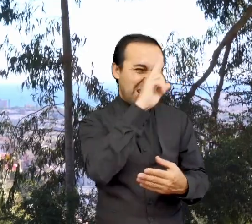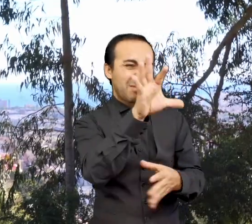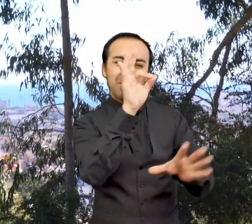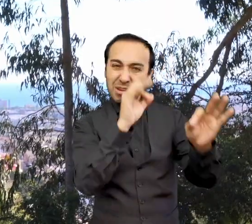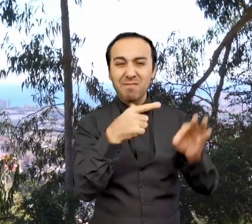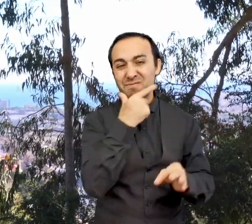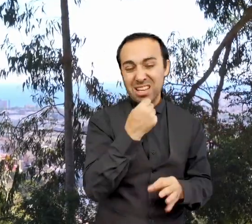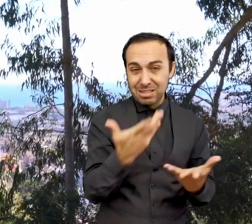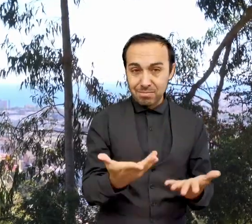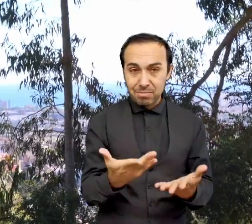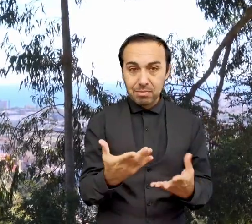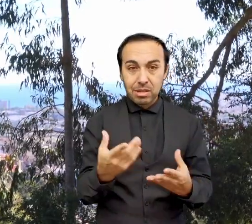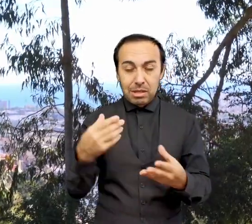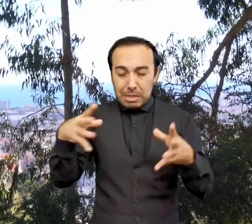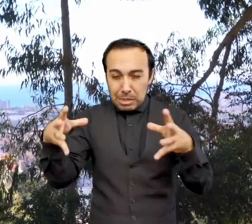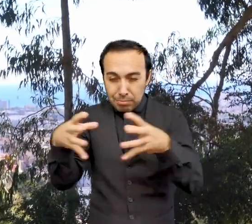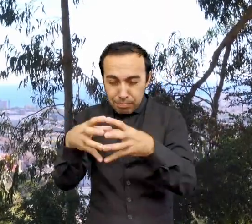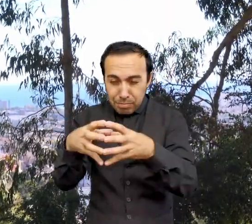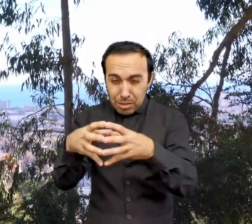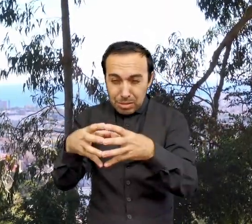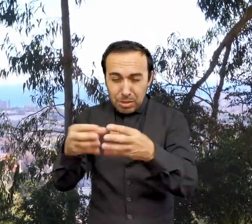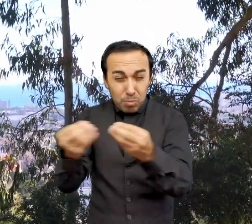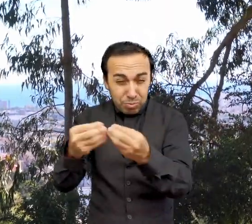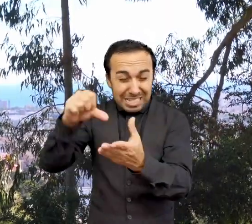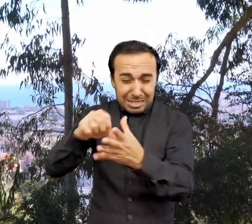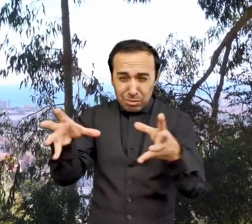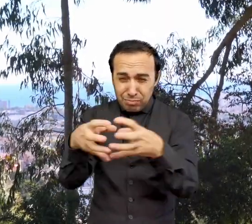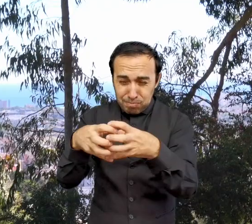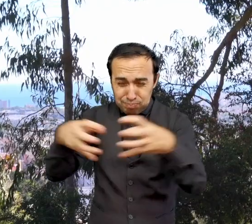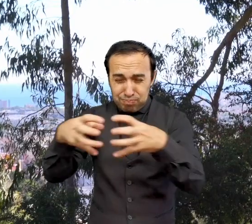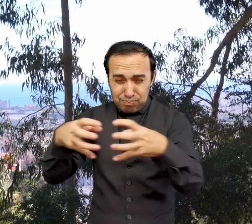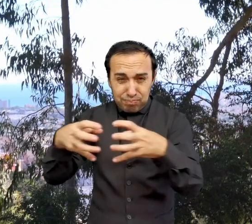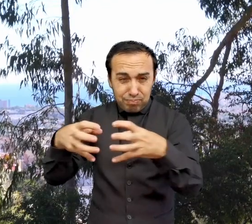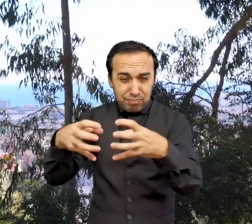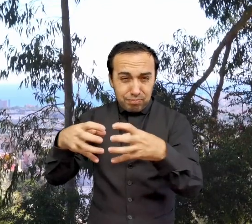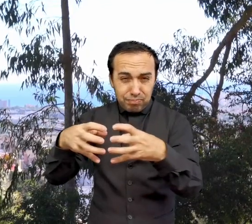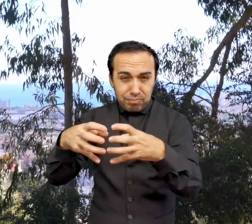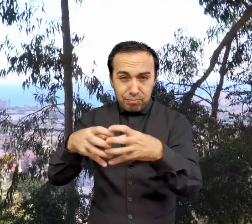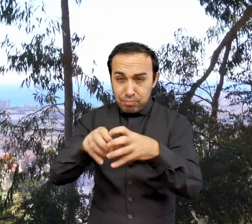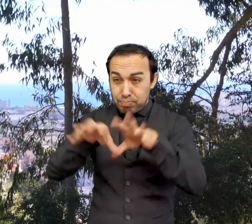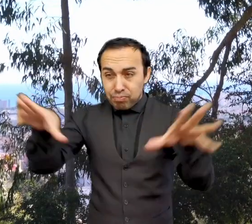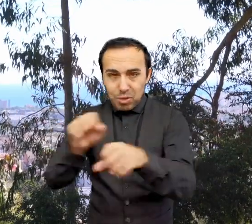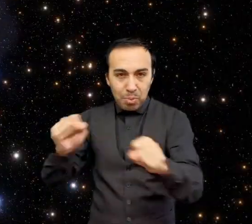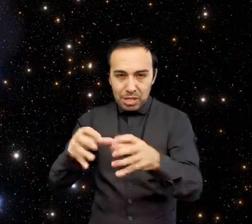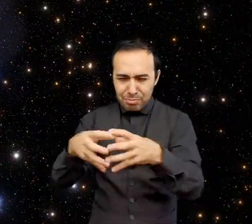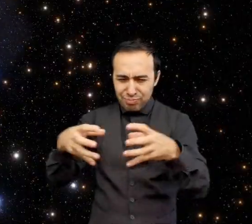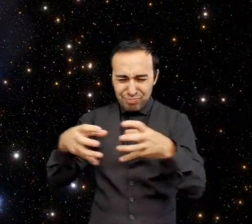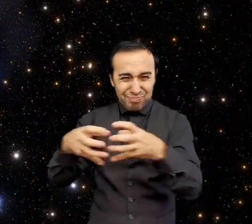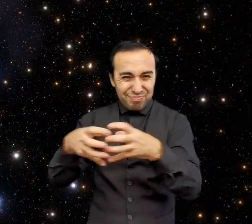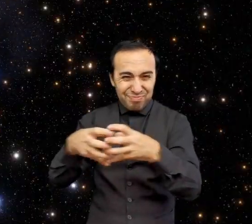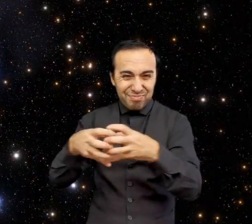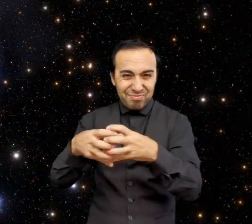núcleo sigue hacia el colapso, hasta que es tan denso que su fuerza gravitatoria impide que algo escape de él,